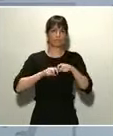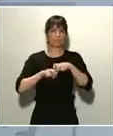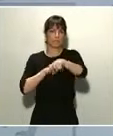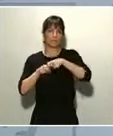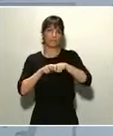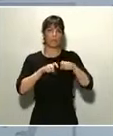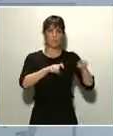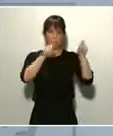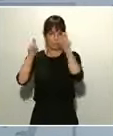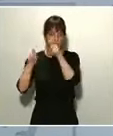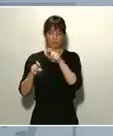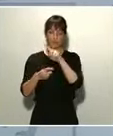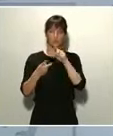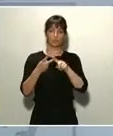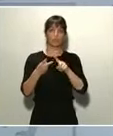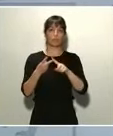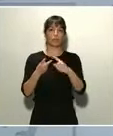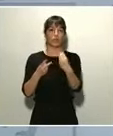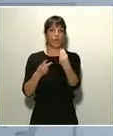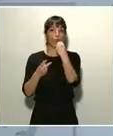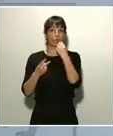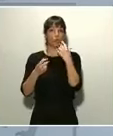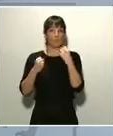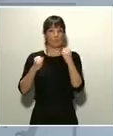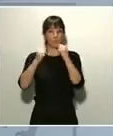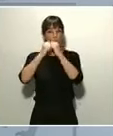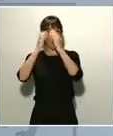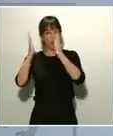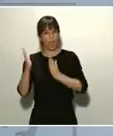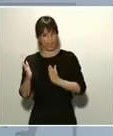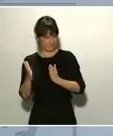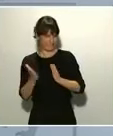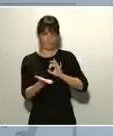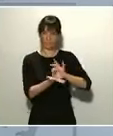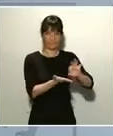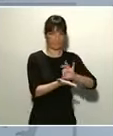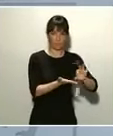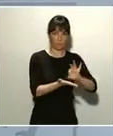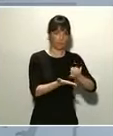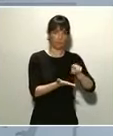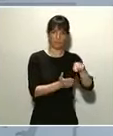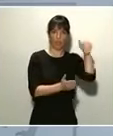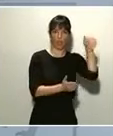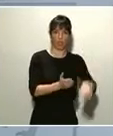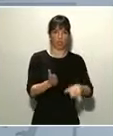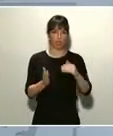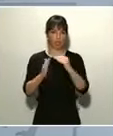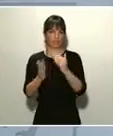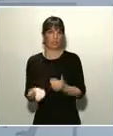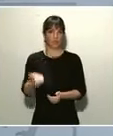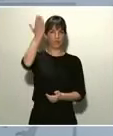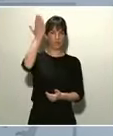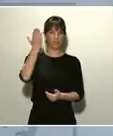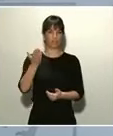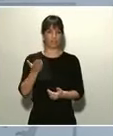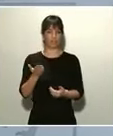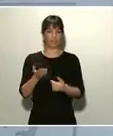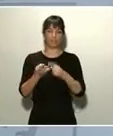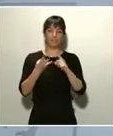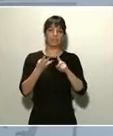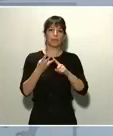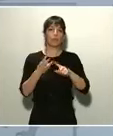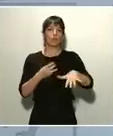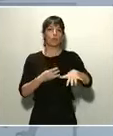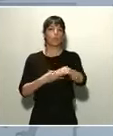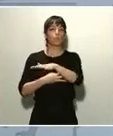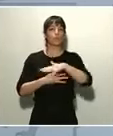y no en servicios, como se ha disparado y el otro ha decaído, de también el uso del espacio público que se está haciendo,